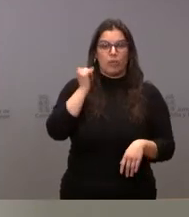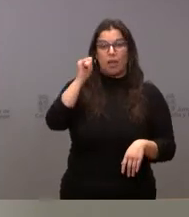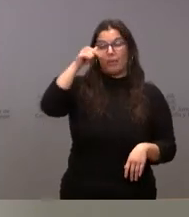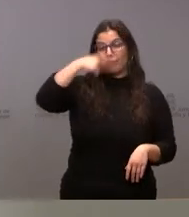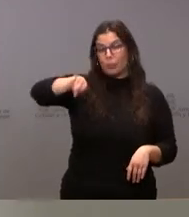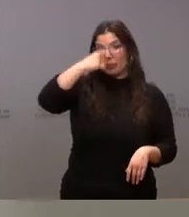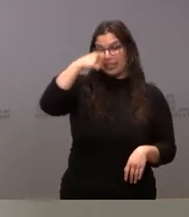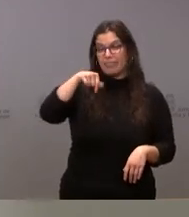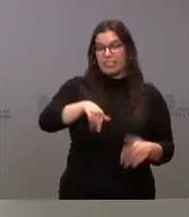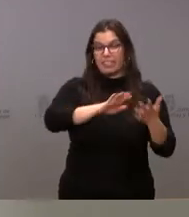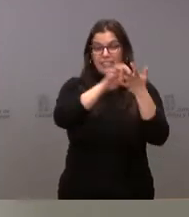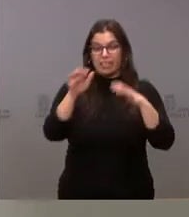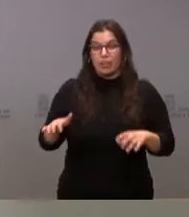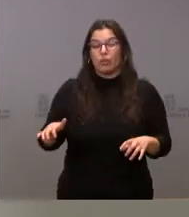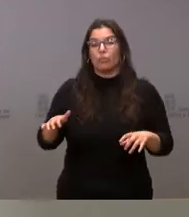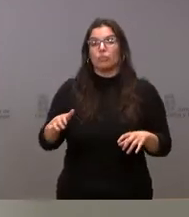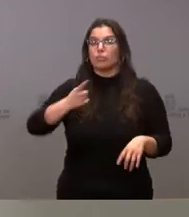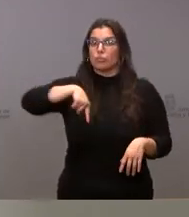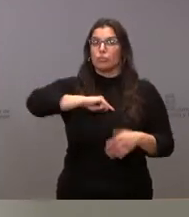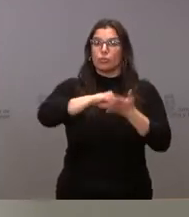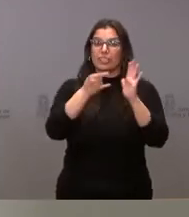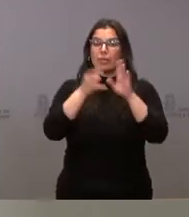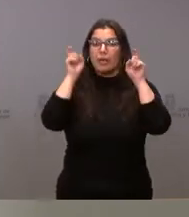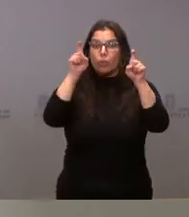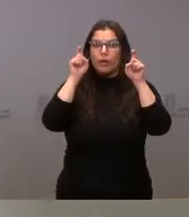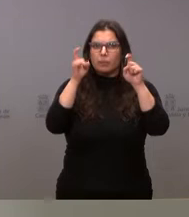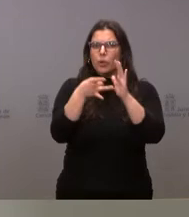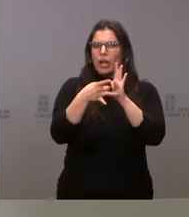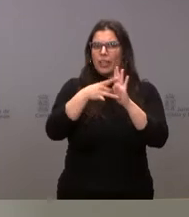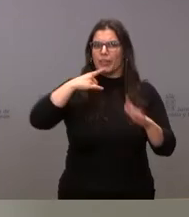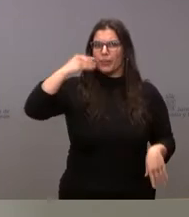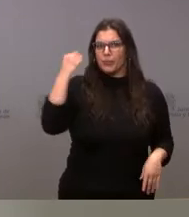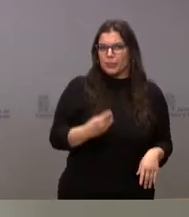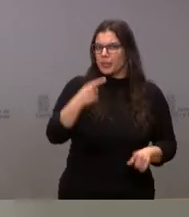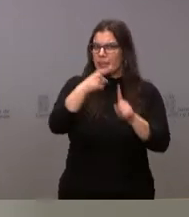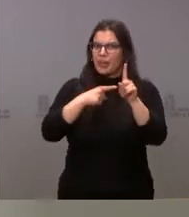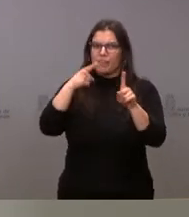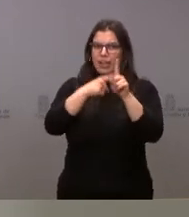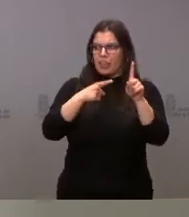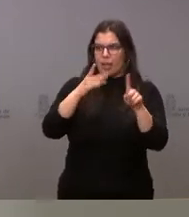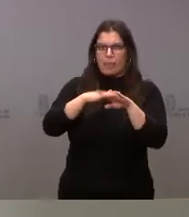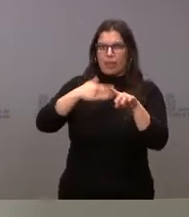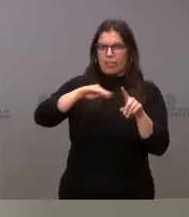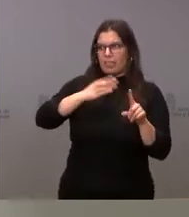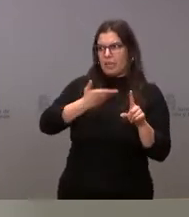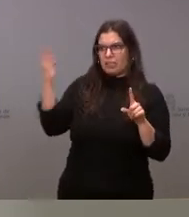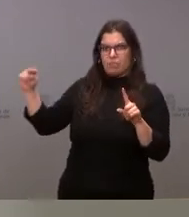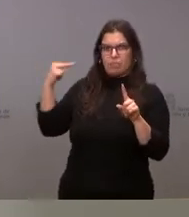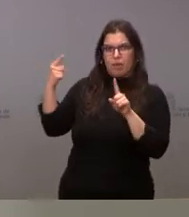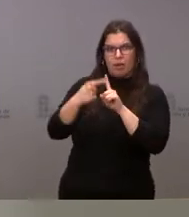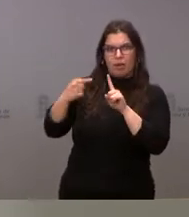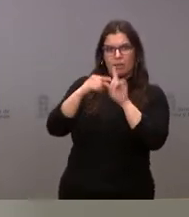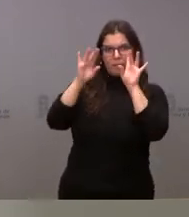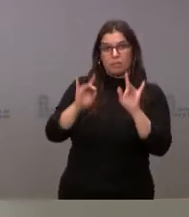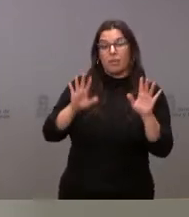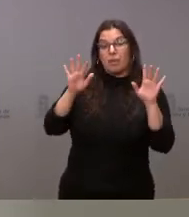ustedes conocen, un sistema educativo de mucha calidad, que es referencia del contexto nacional, pero unimos